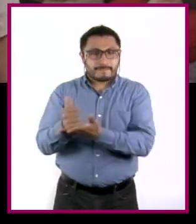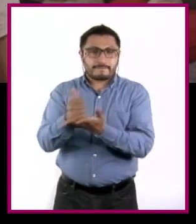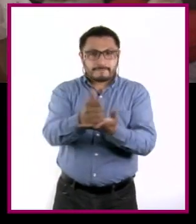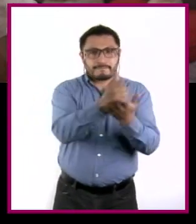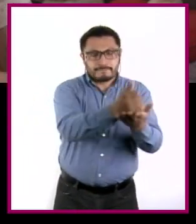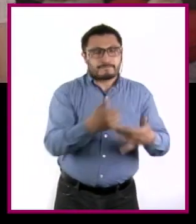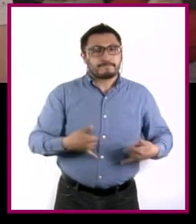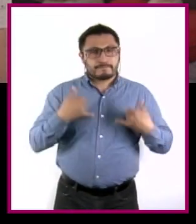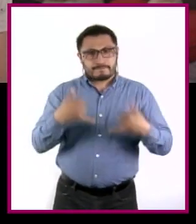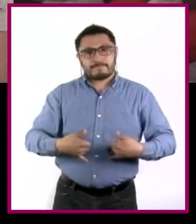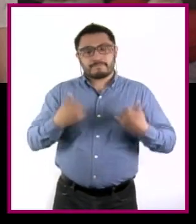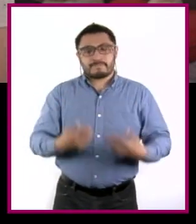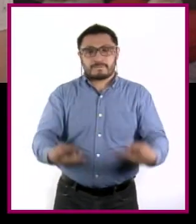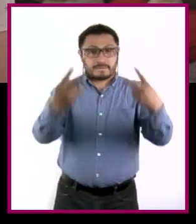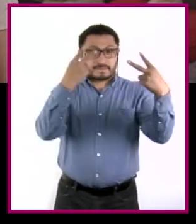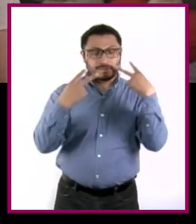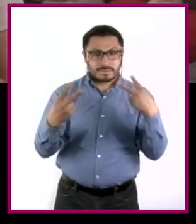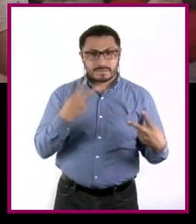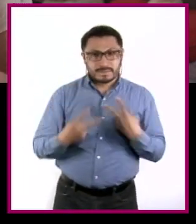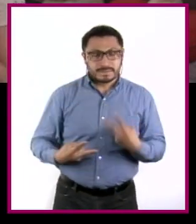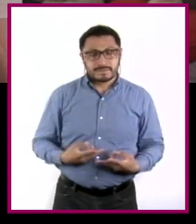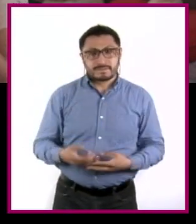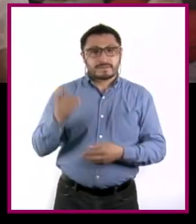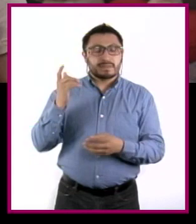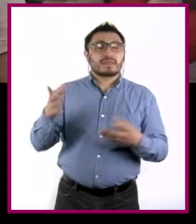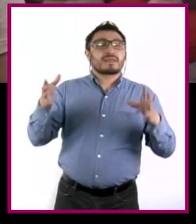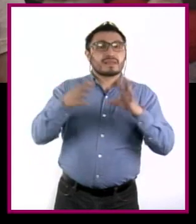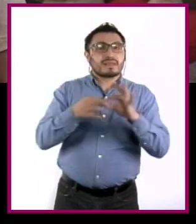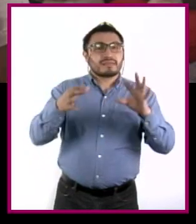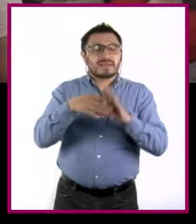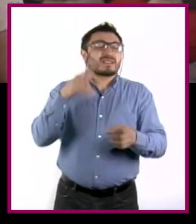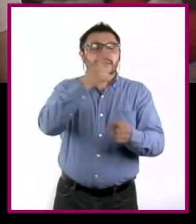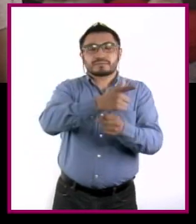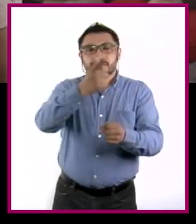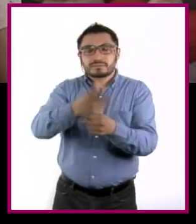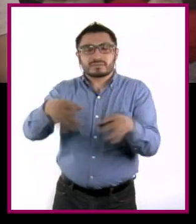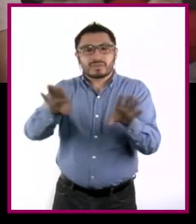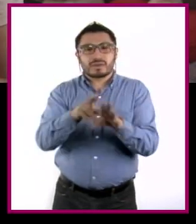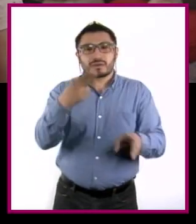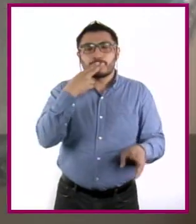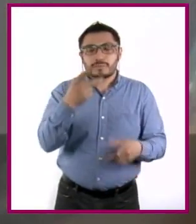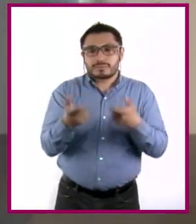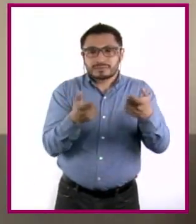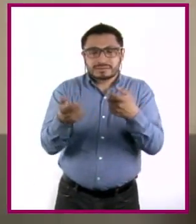chicas y chicos que nos ven a identificar cómo manejan sus finanzas? Me late.